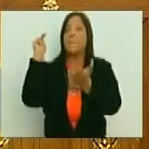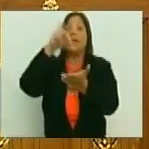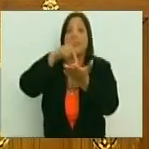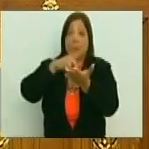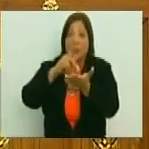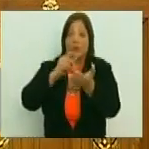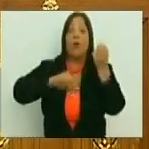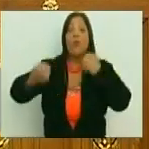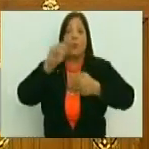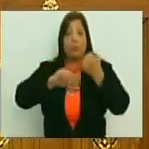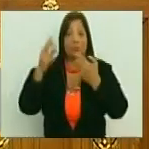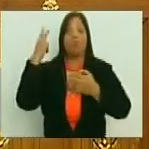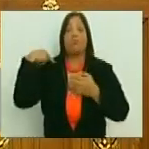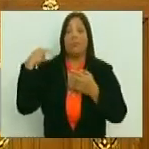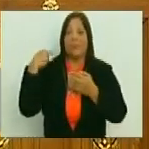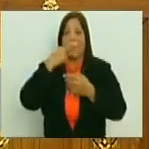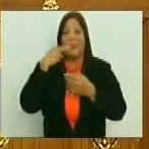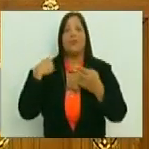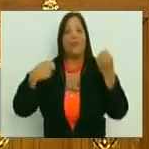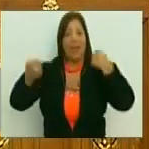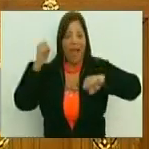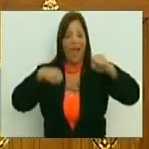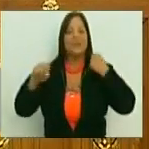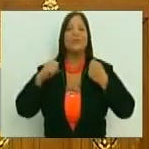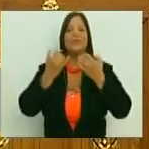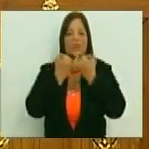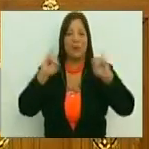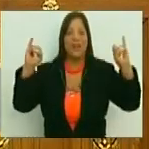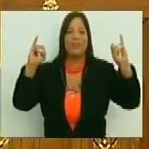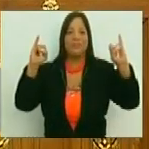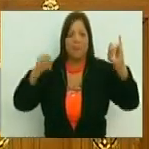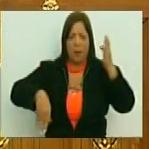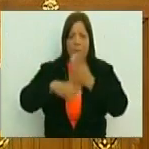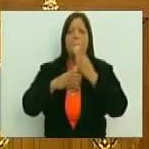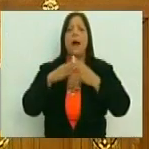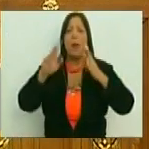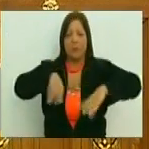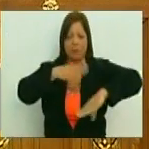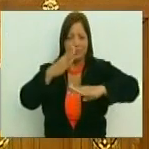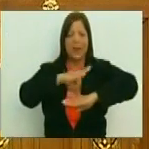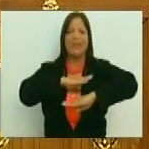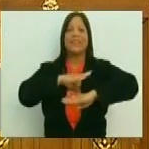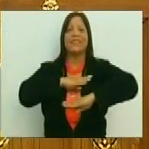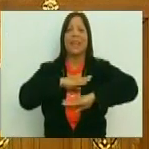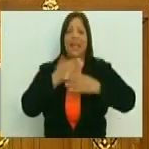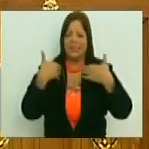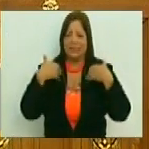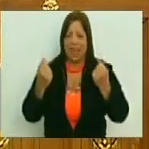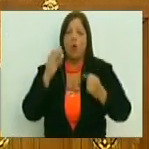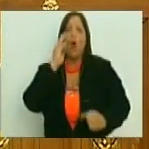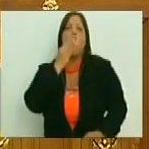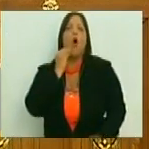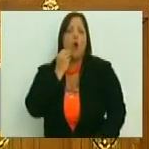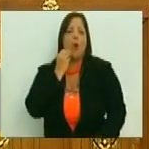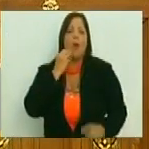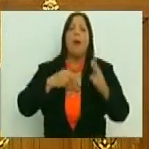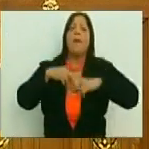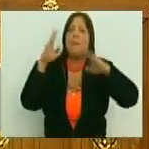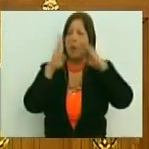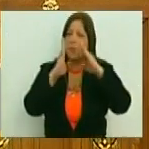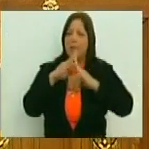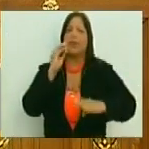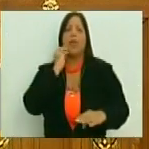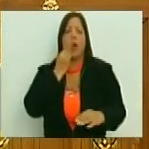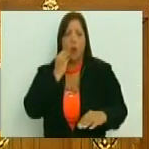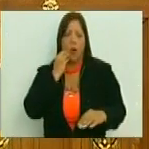activa, protagónica y soberana. Vamos a garantizar la salud del joven, la vivienda del